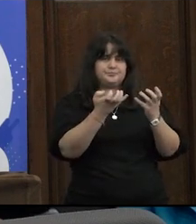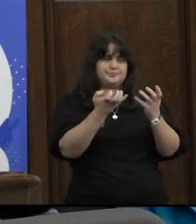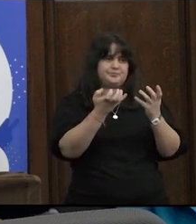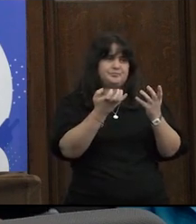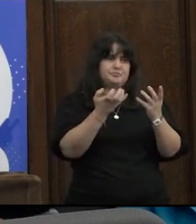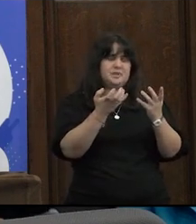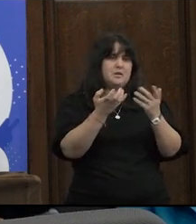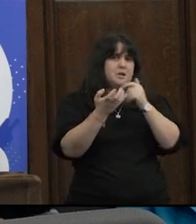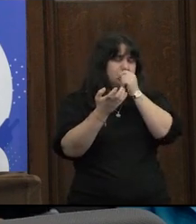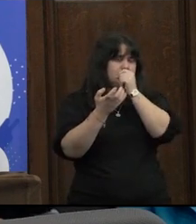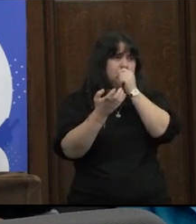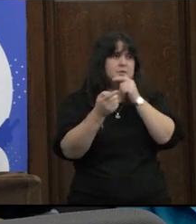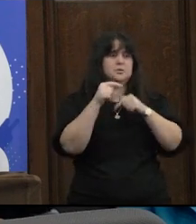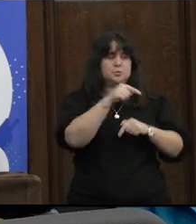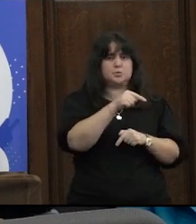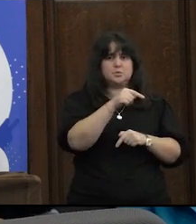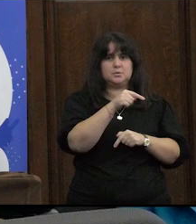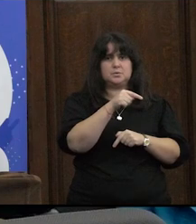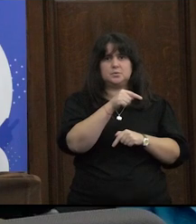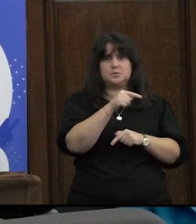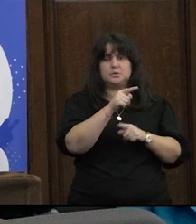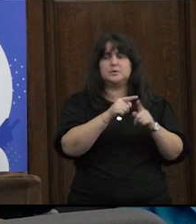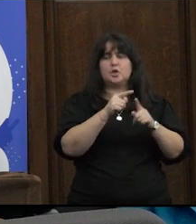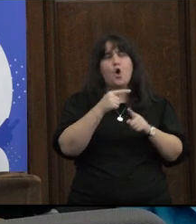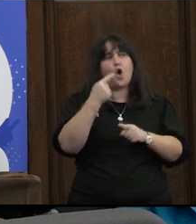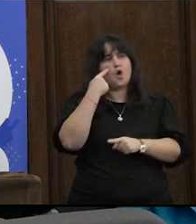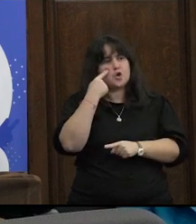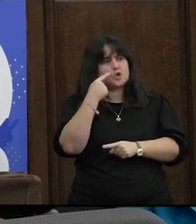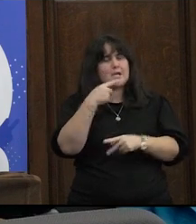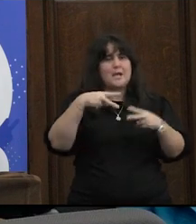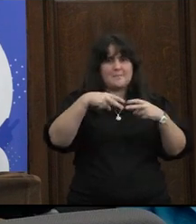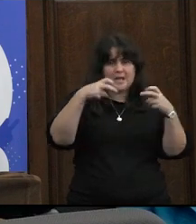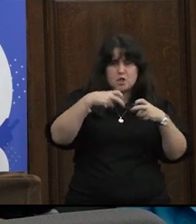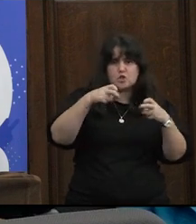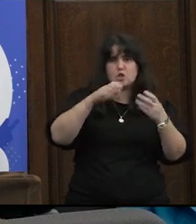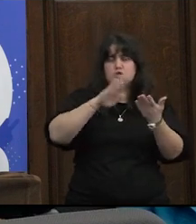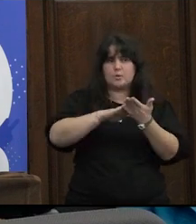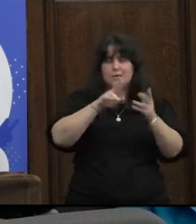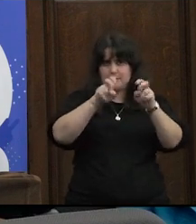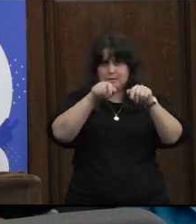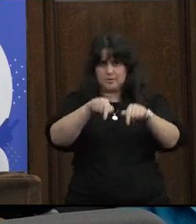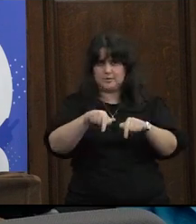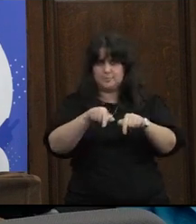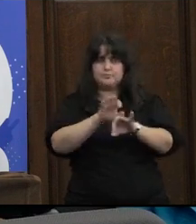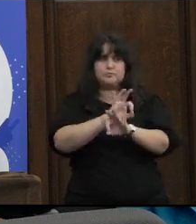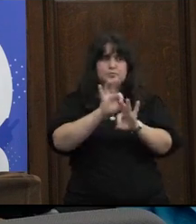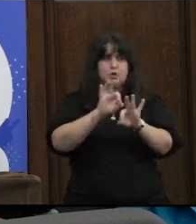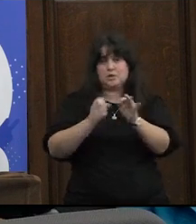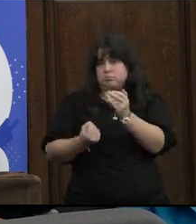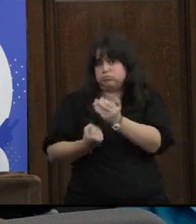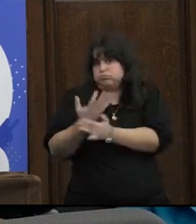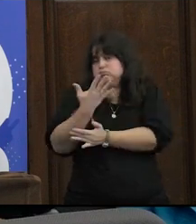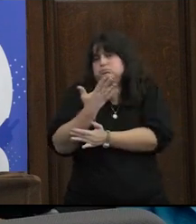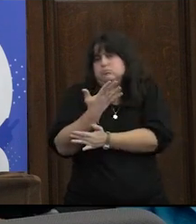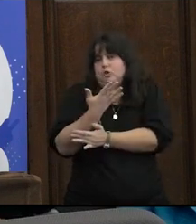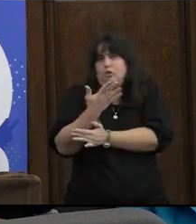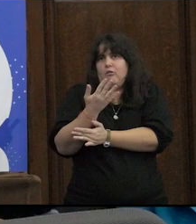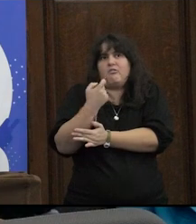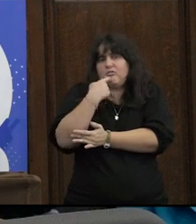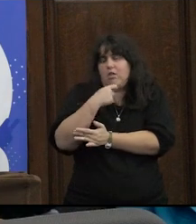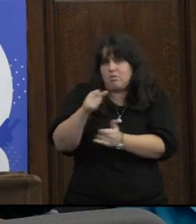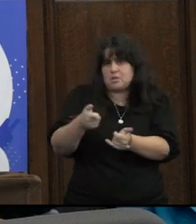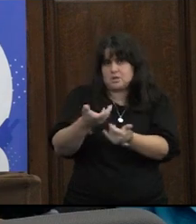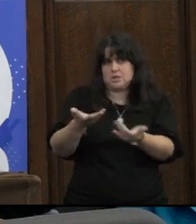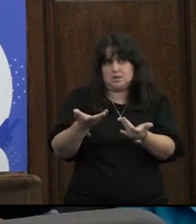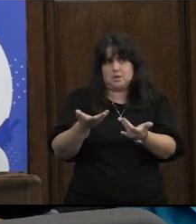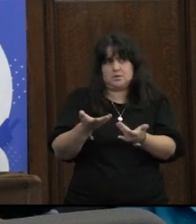particularmente si vos has hecho o si conocés investigaciones al respecto de esto o si es un campo que en realidad no